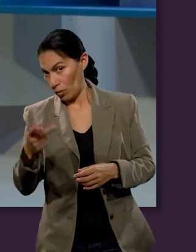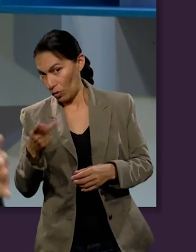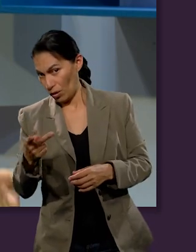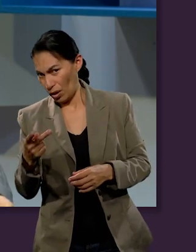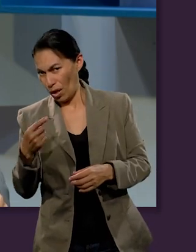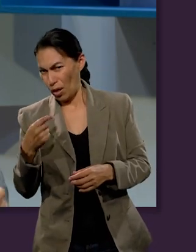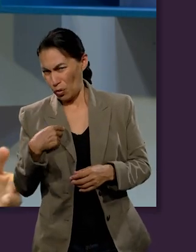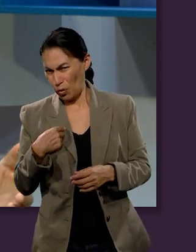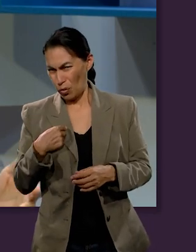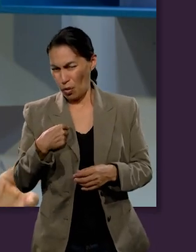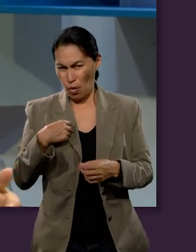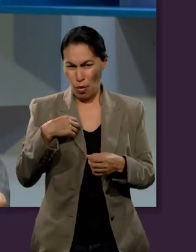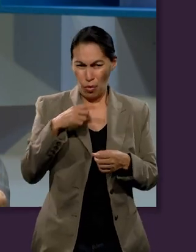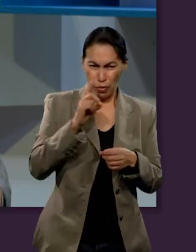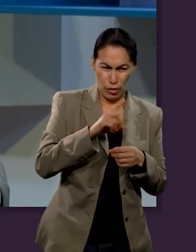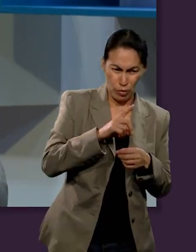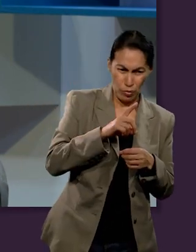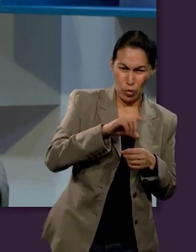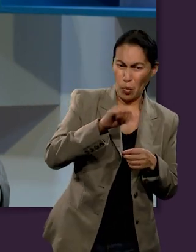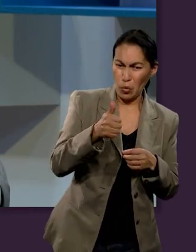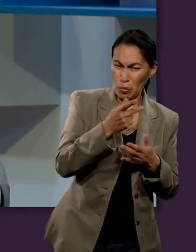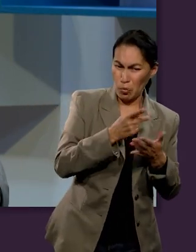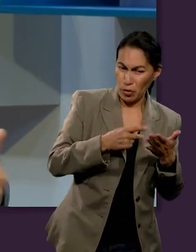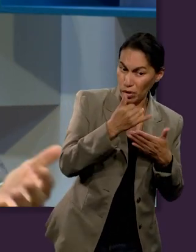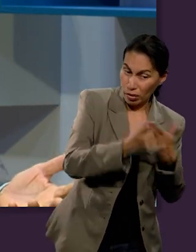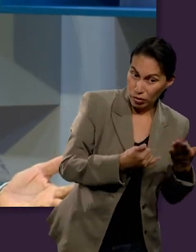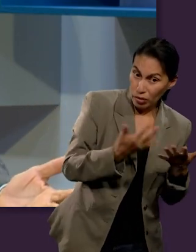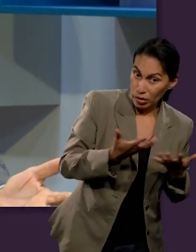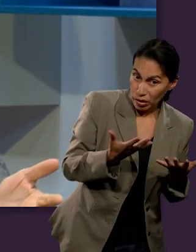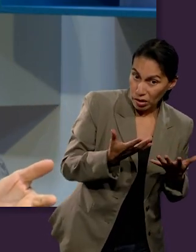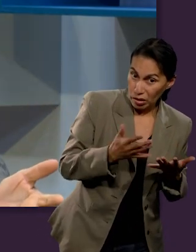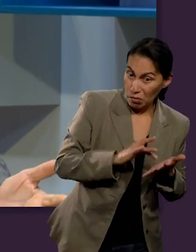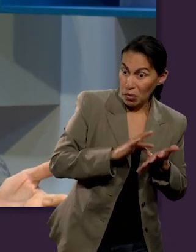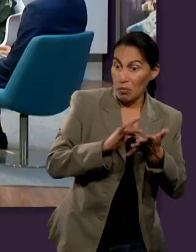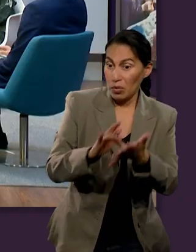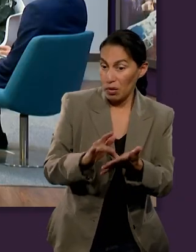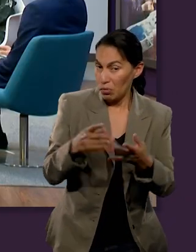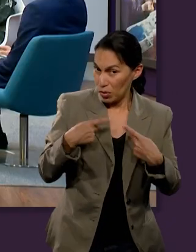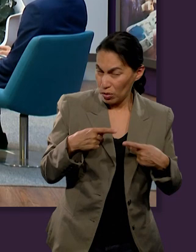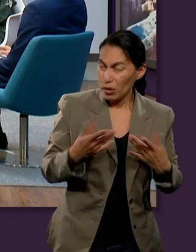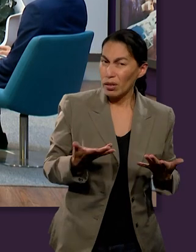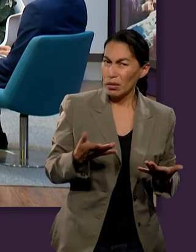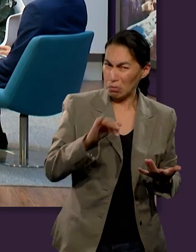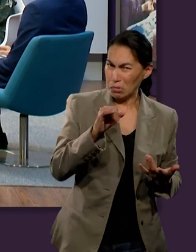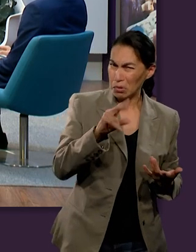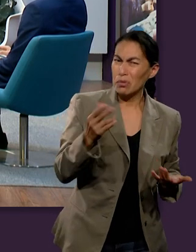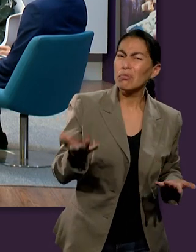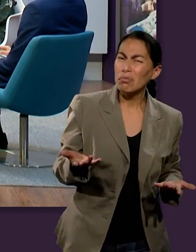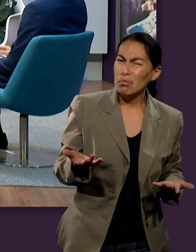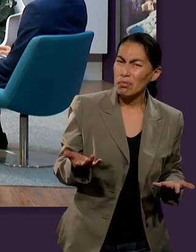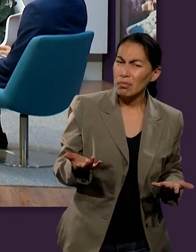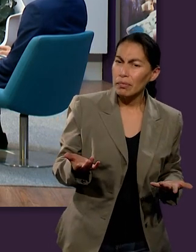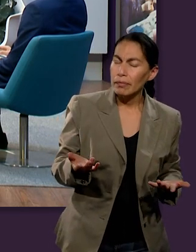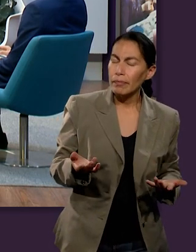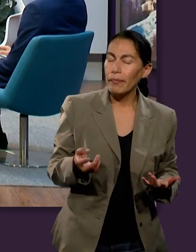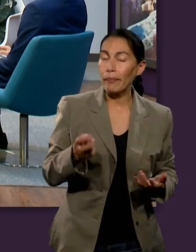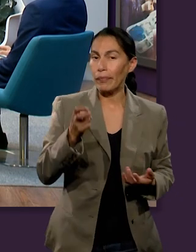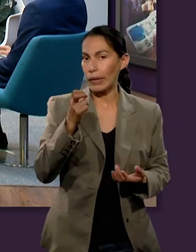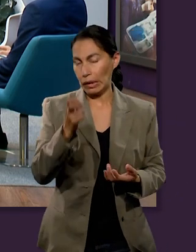Entonces, ¿quiere decir que no puedo destinar mi diezmo a algún otro proyecto aun cuando sea de ayuda para las personas?